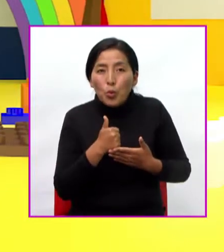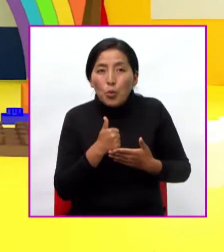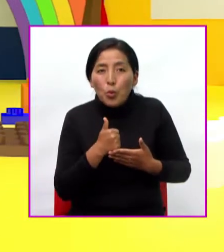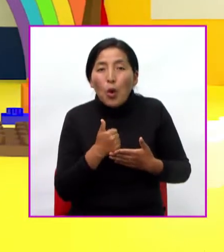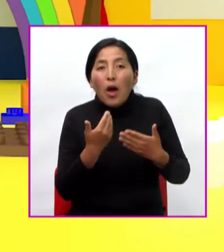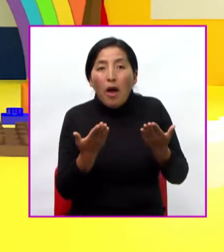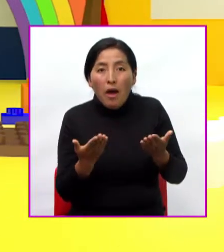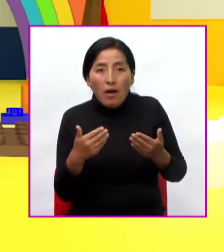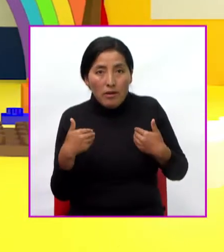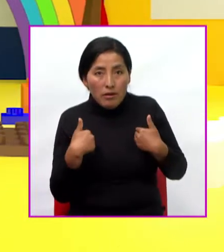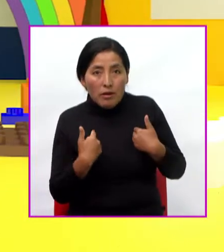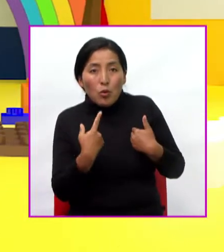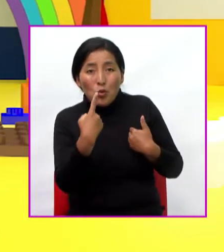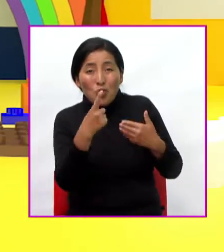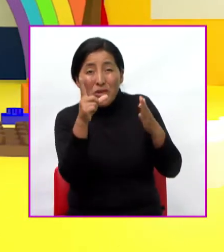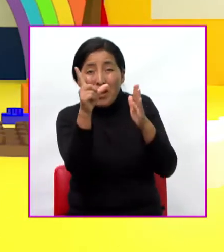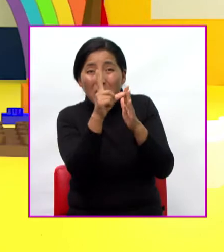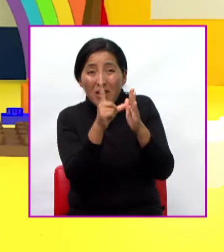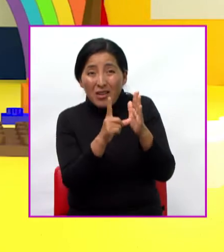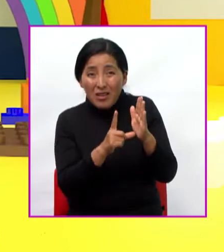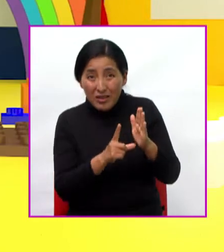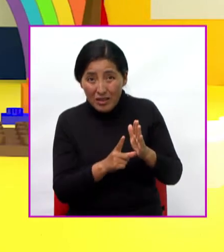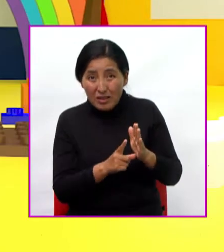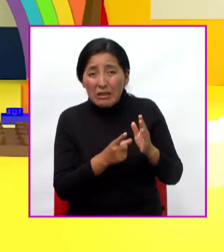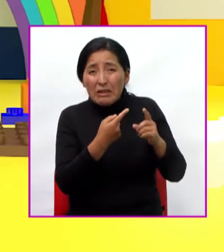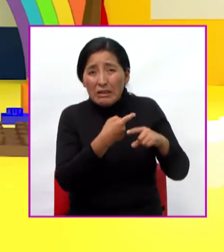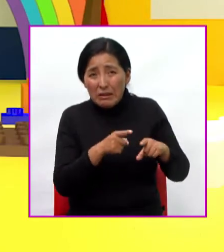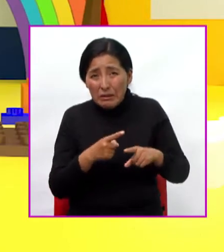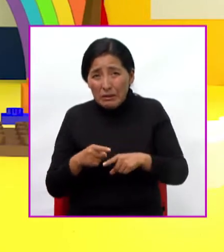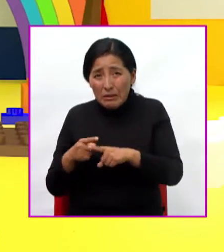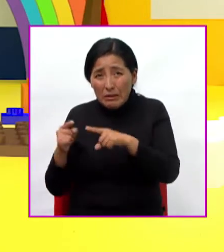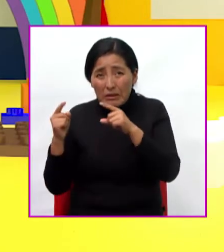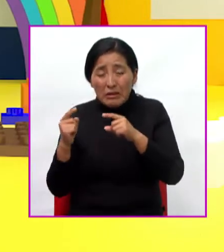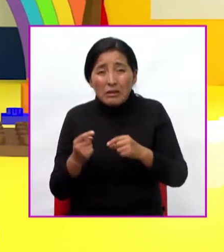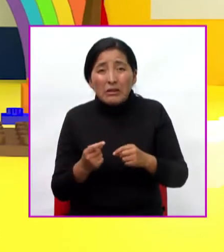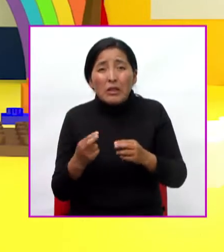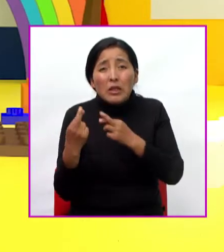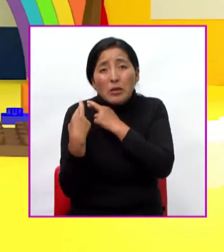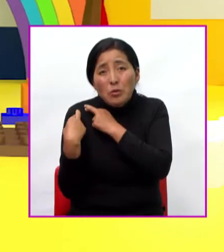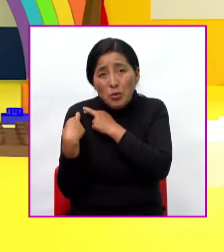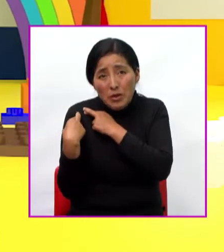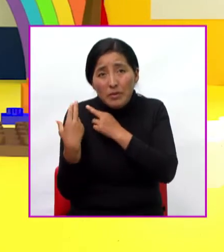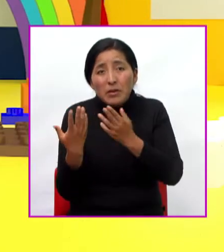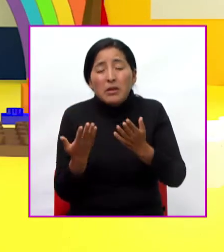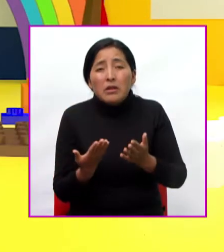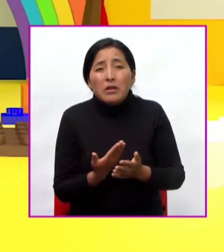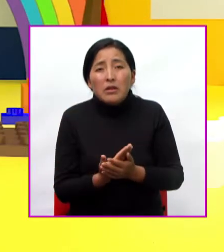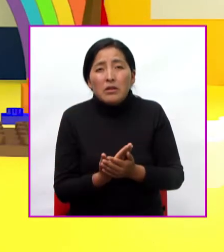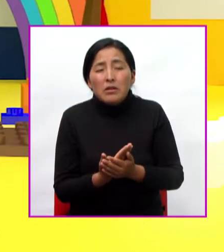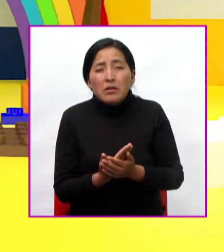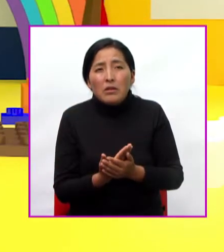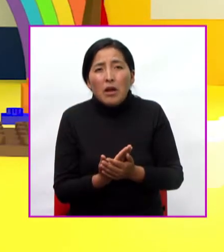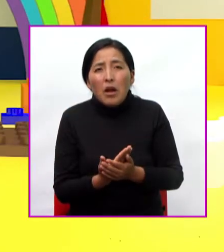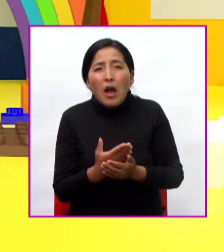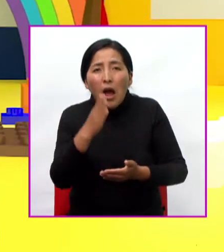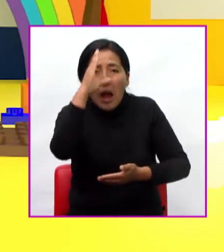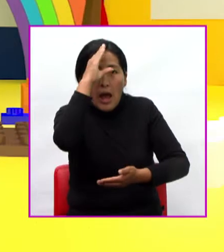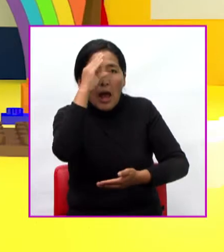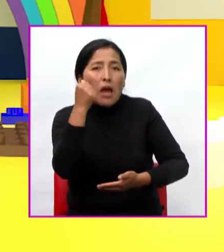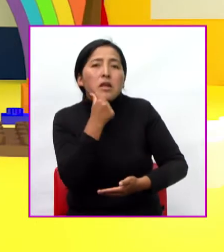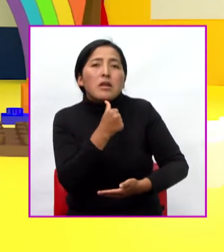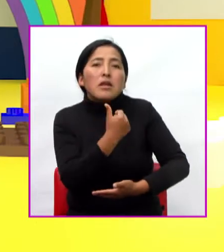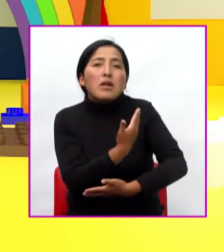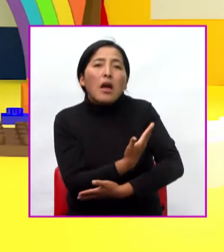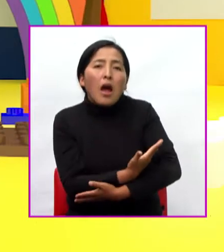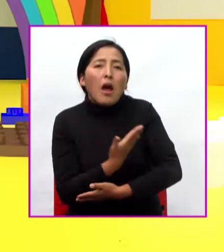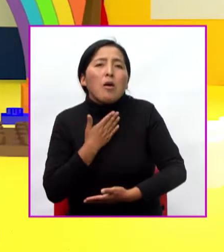para hacer y realizar ¿Quieren que se los lea? Adelante Dice Hija, por favor